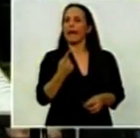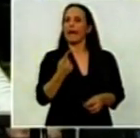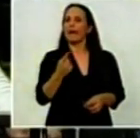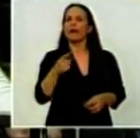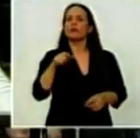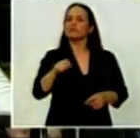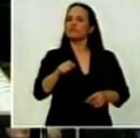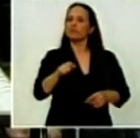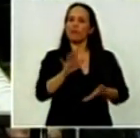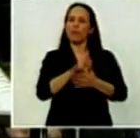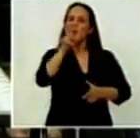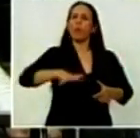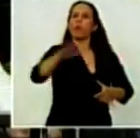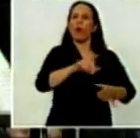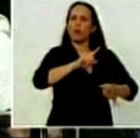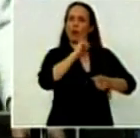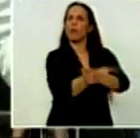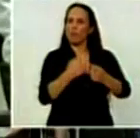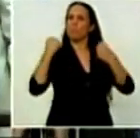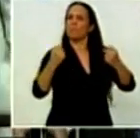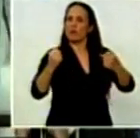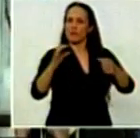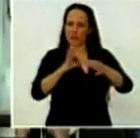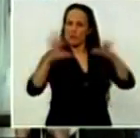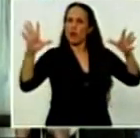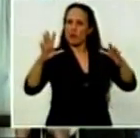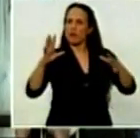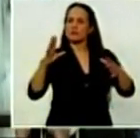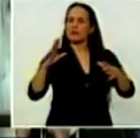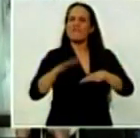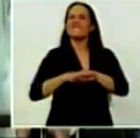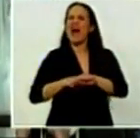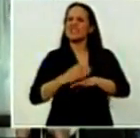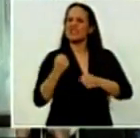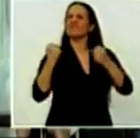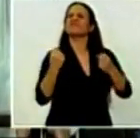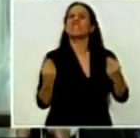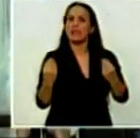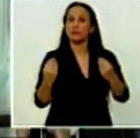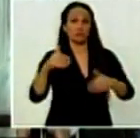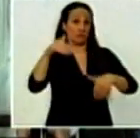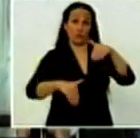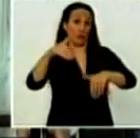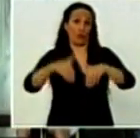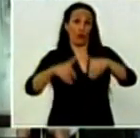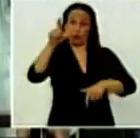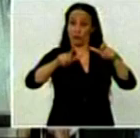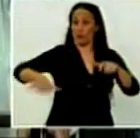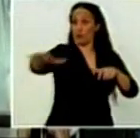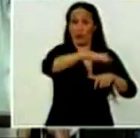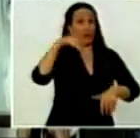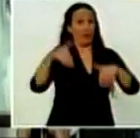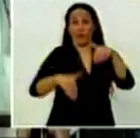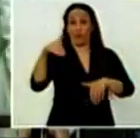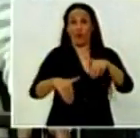soberanía popular y fundamentalmente de la democracia, que es el voto popular y que se